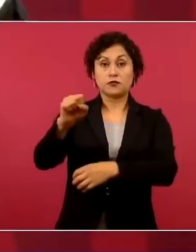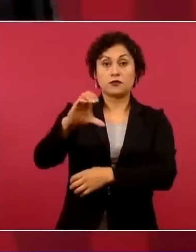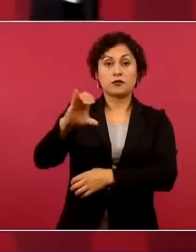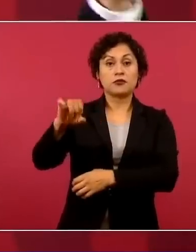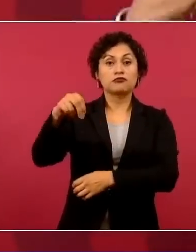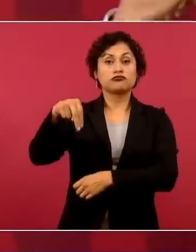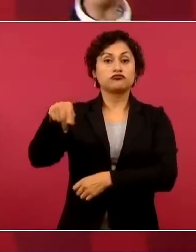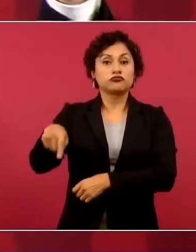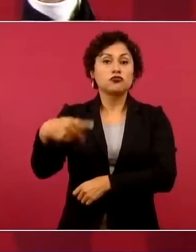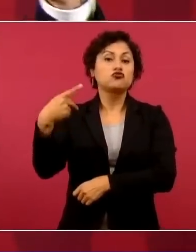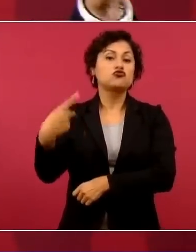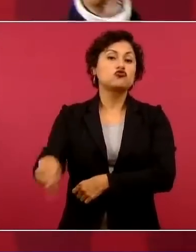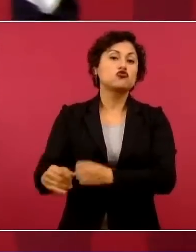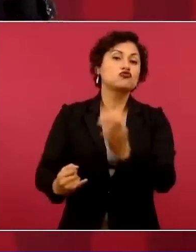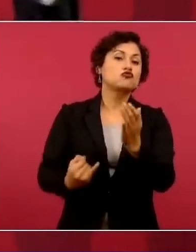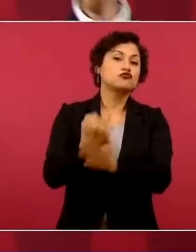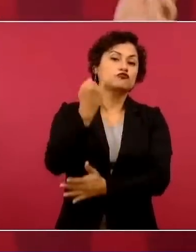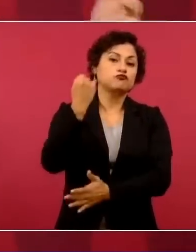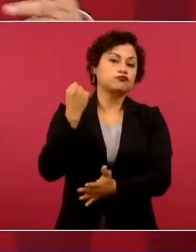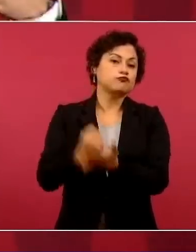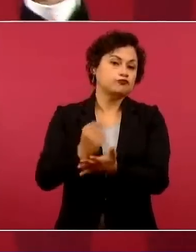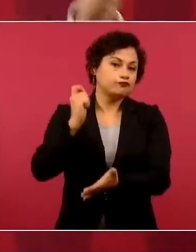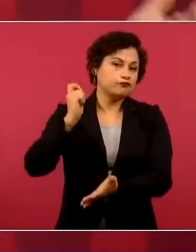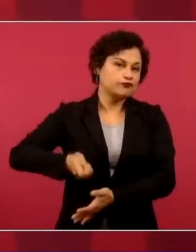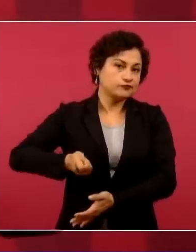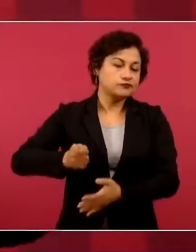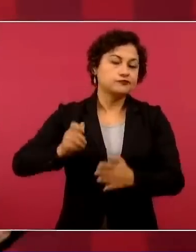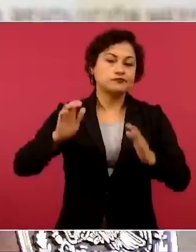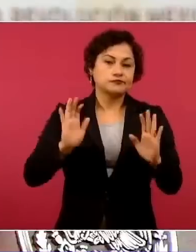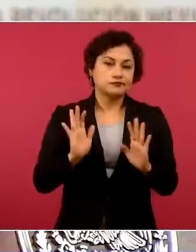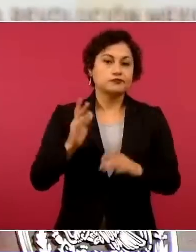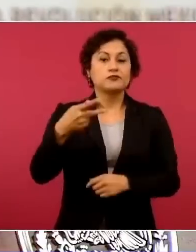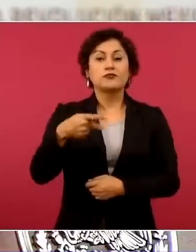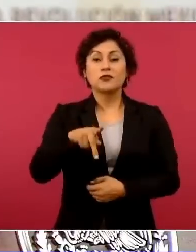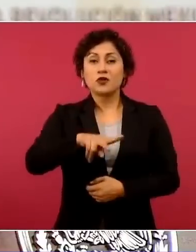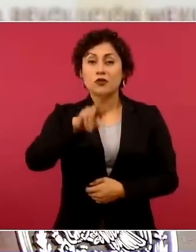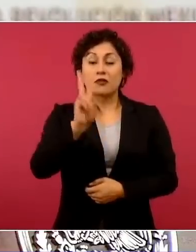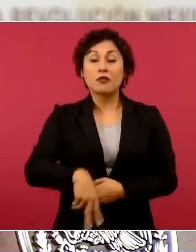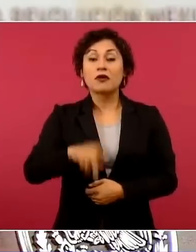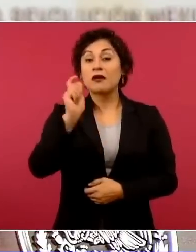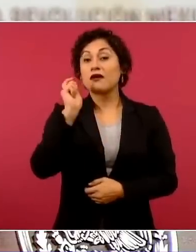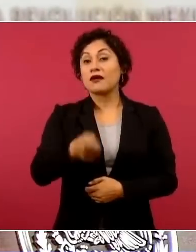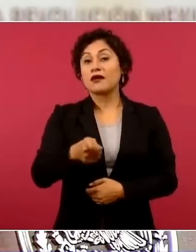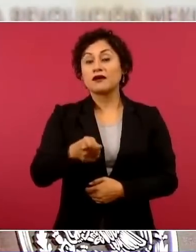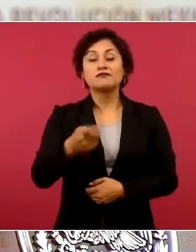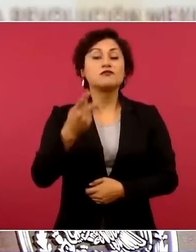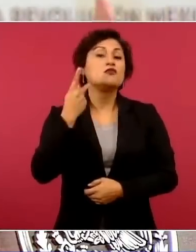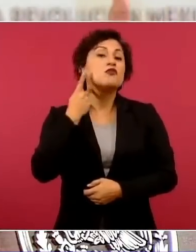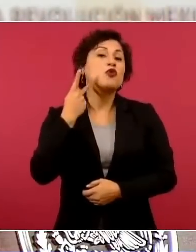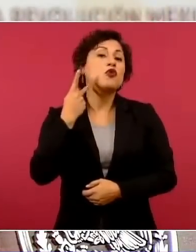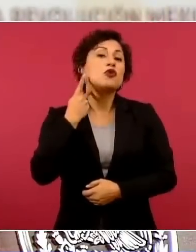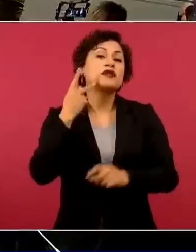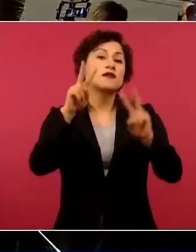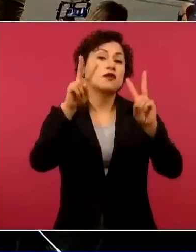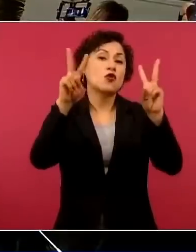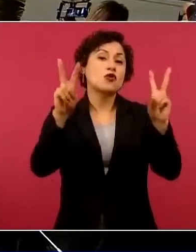lo cierto es que es pura politiquería, porque